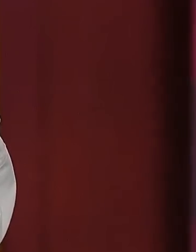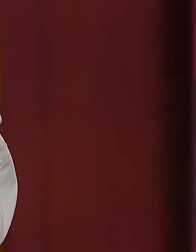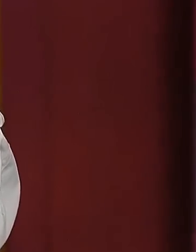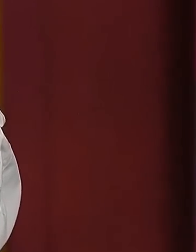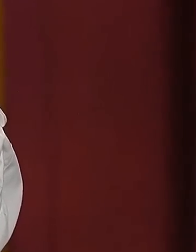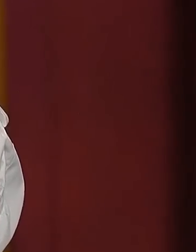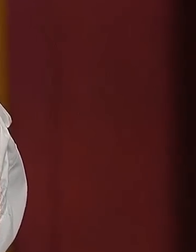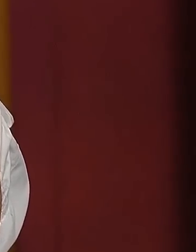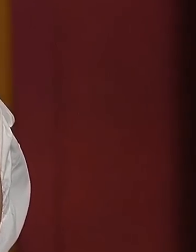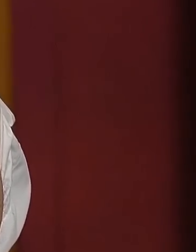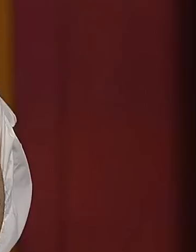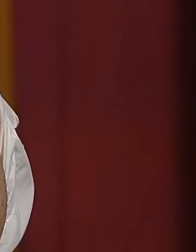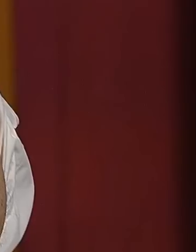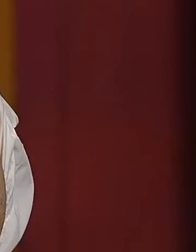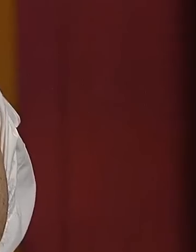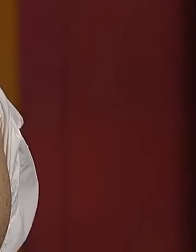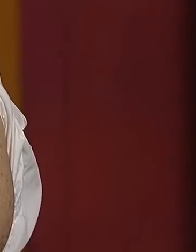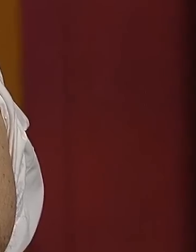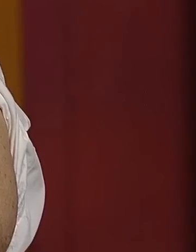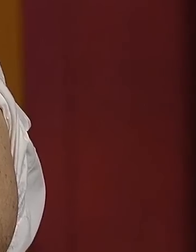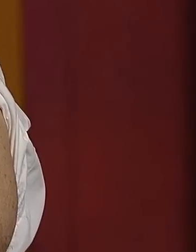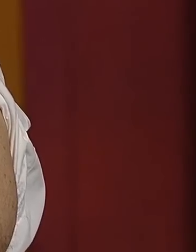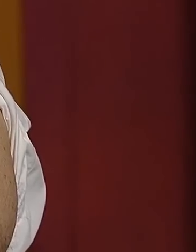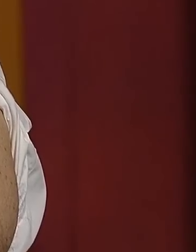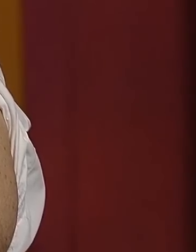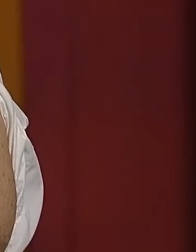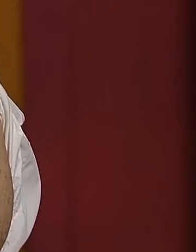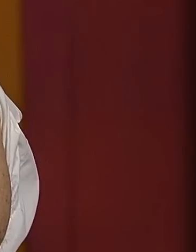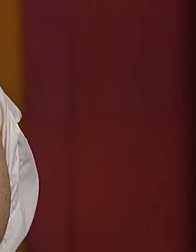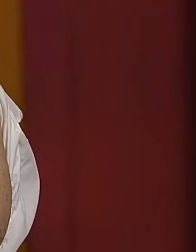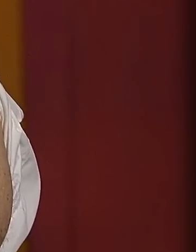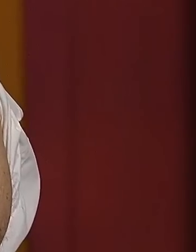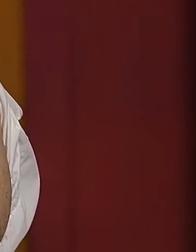libros de texto por primera vez.